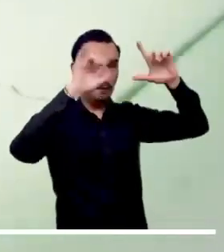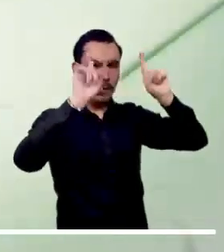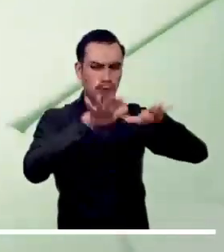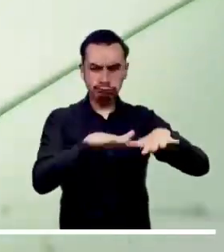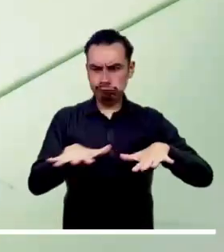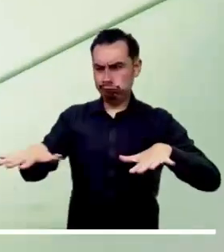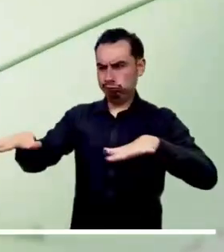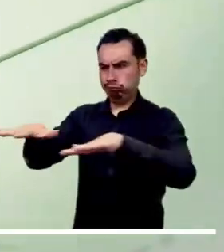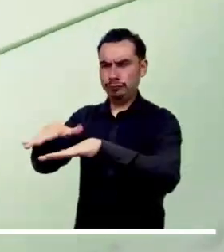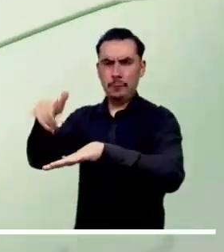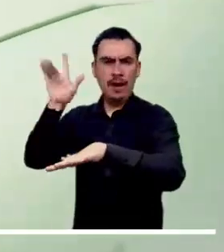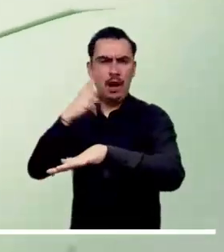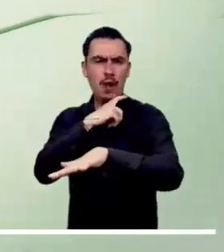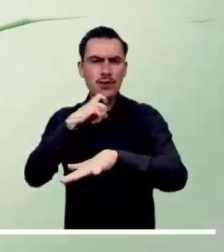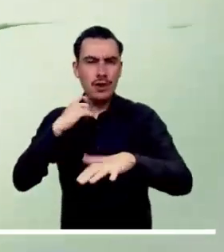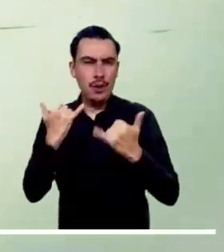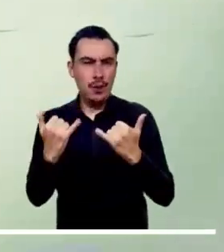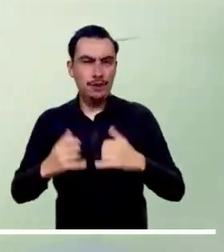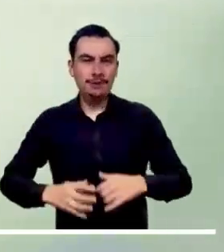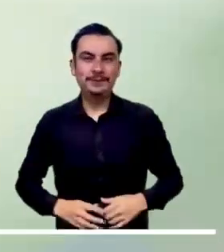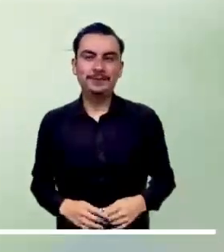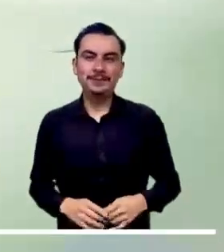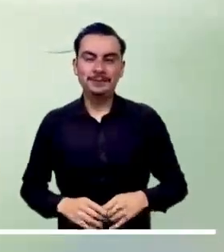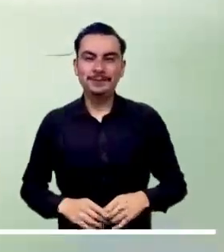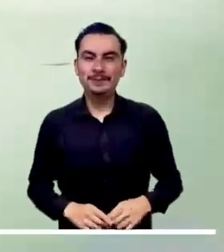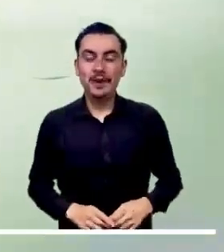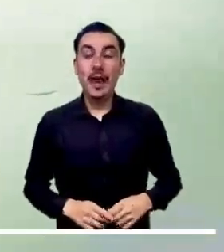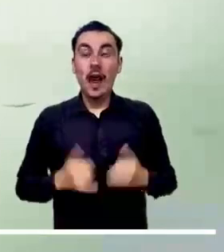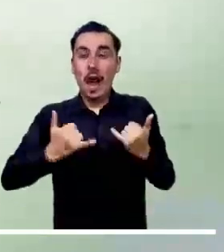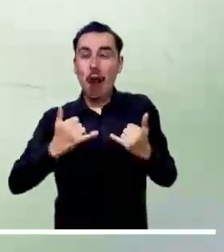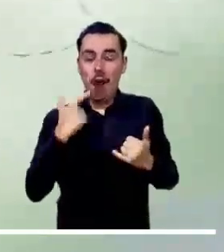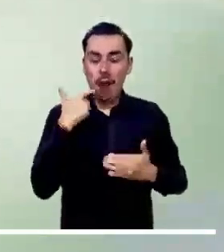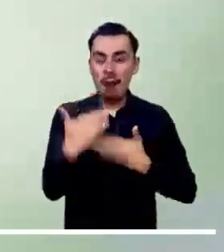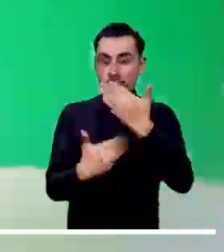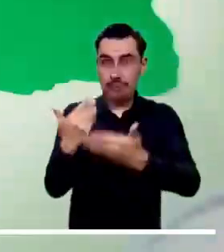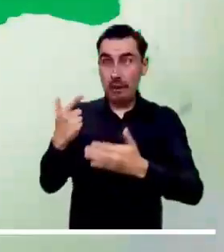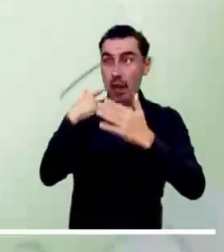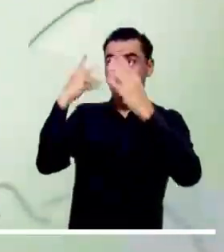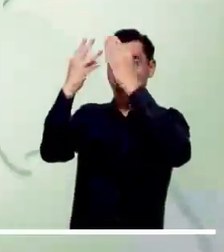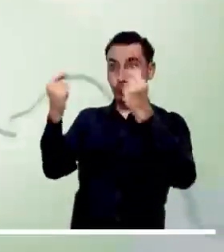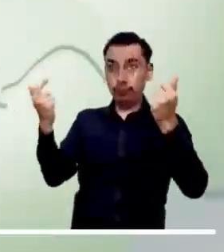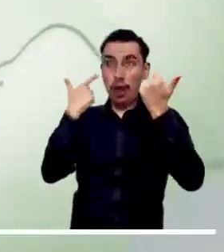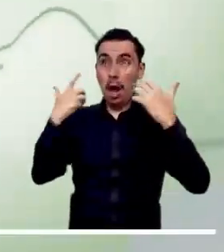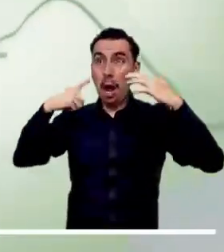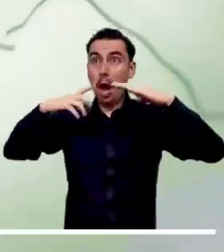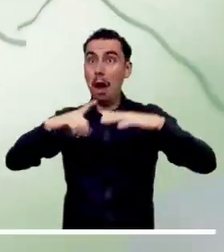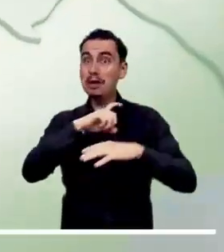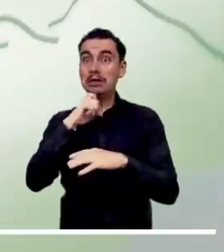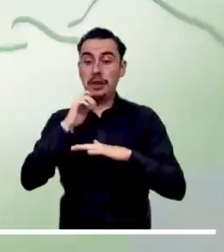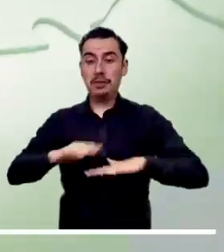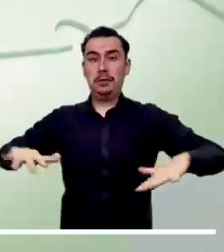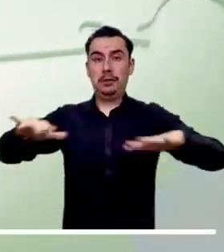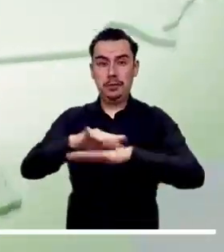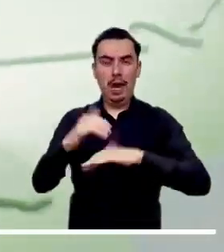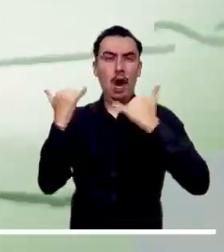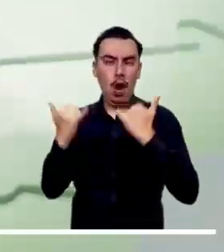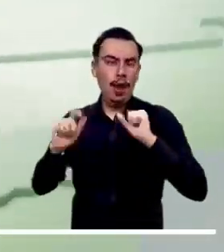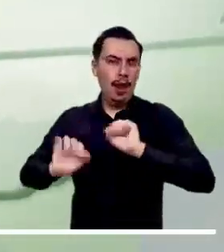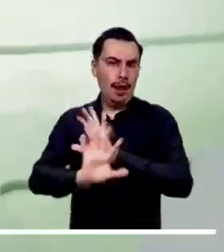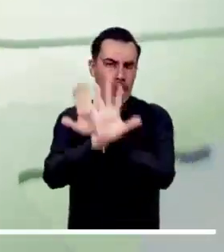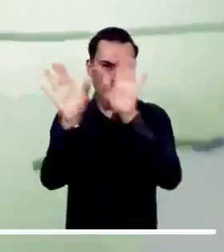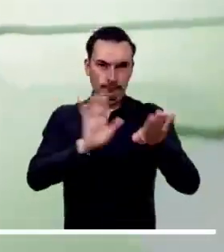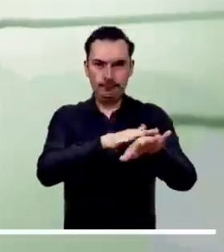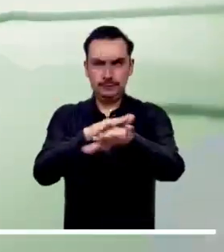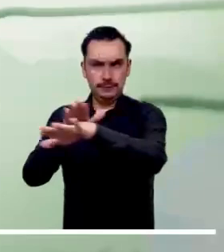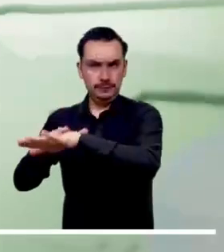Boyacá, Dinamarca, Huila, Oriente de Caldas y Occidente de Rizaralda. Las precipitaciones ligeras se tomarán